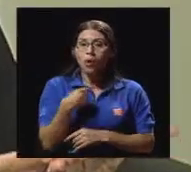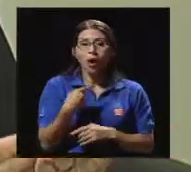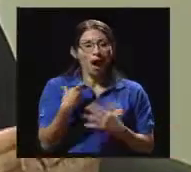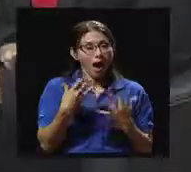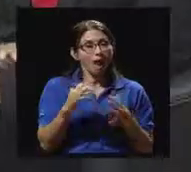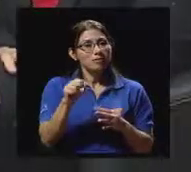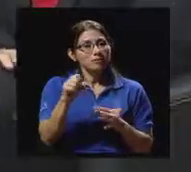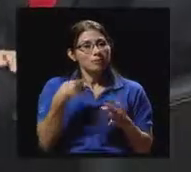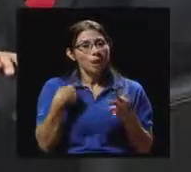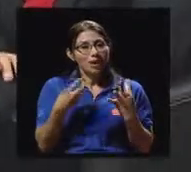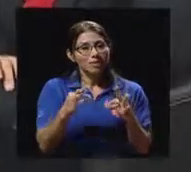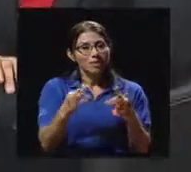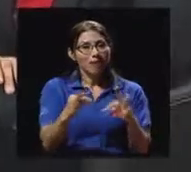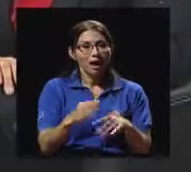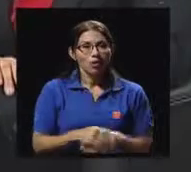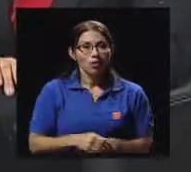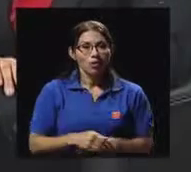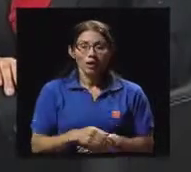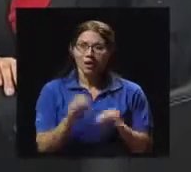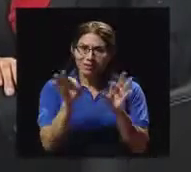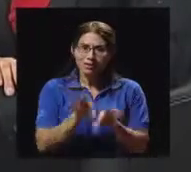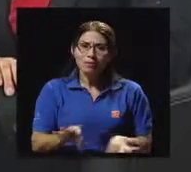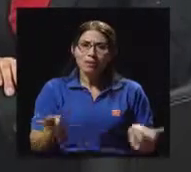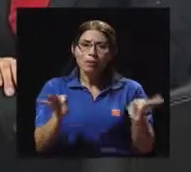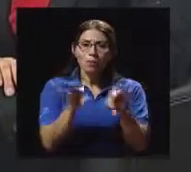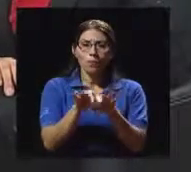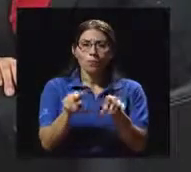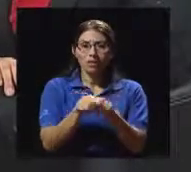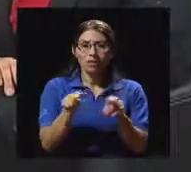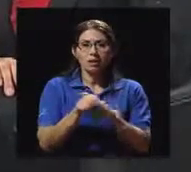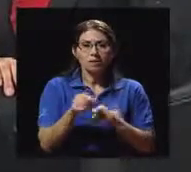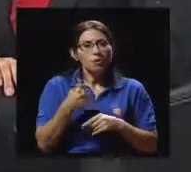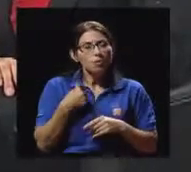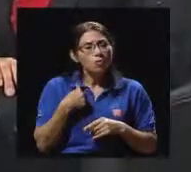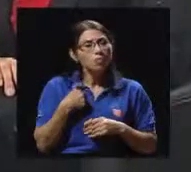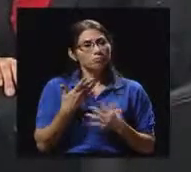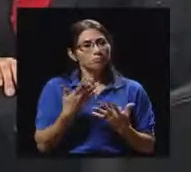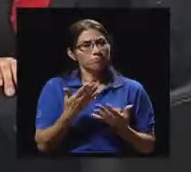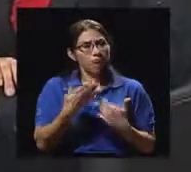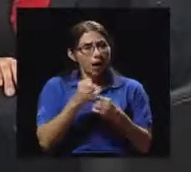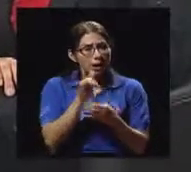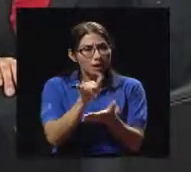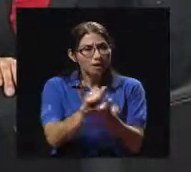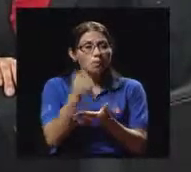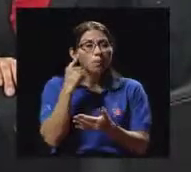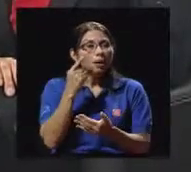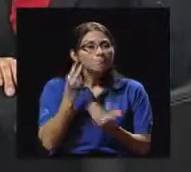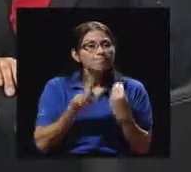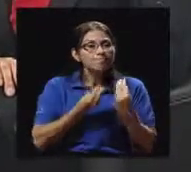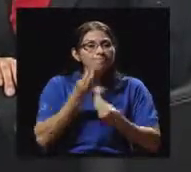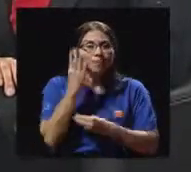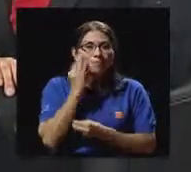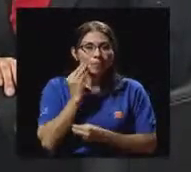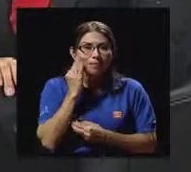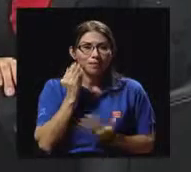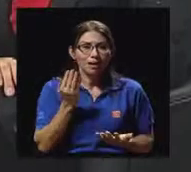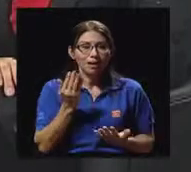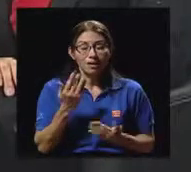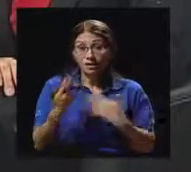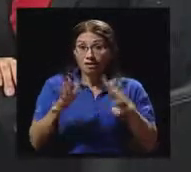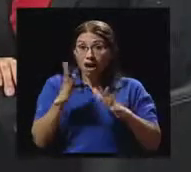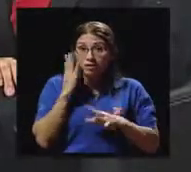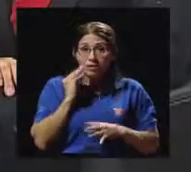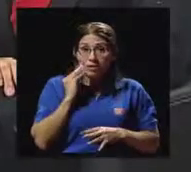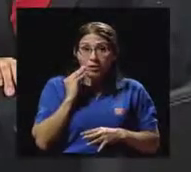Bueno, esto es importante también, permitirse, para uno poder experimentar. Y después de experimentar, sí, sí me